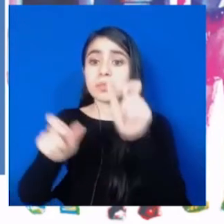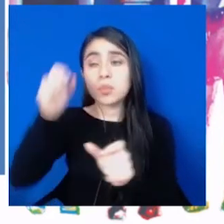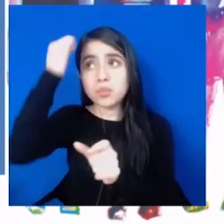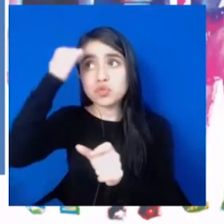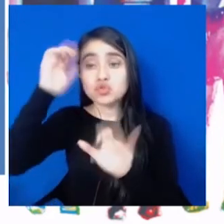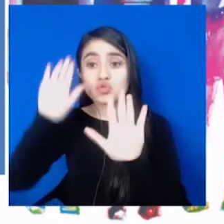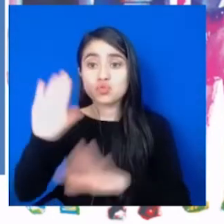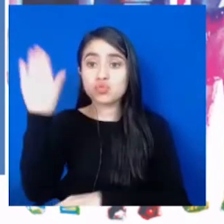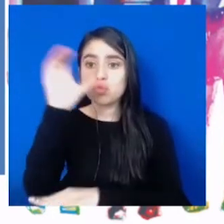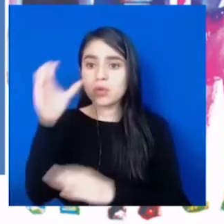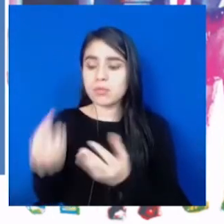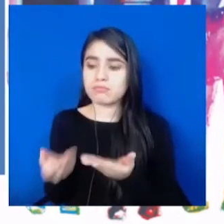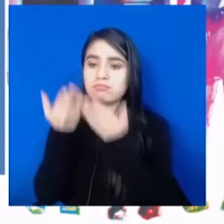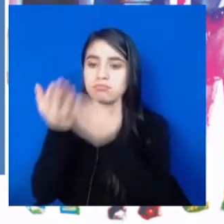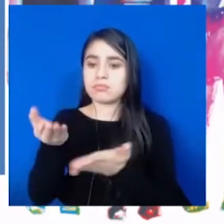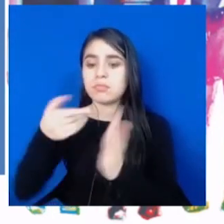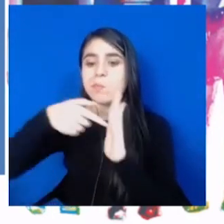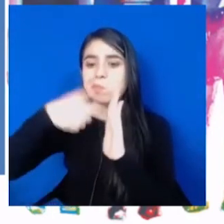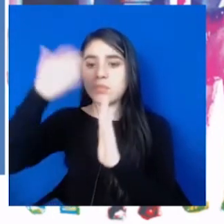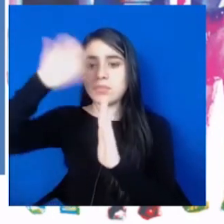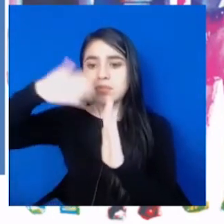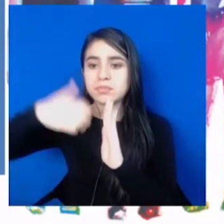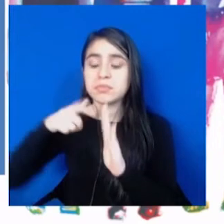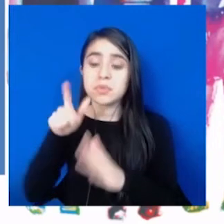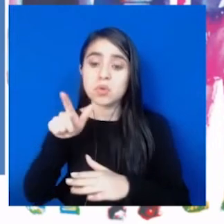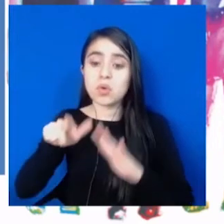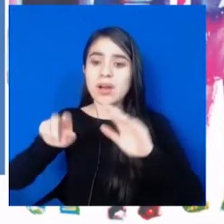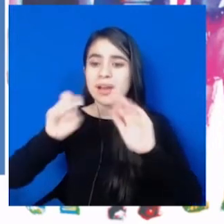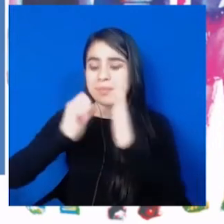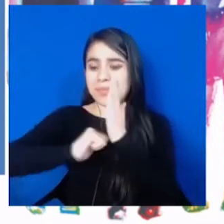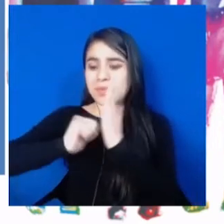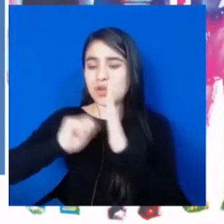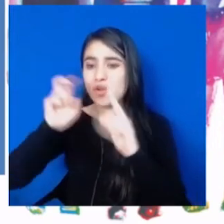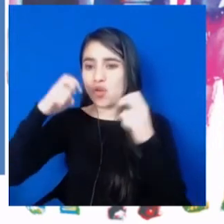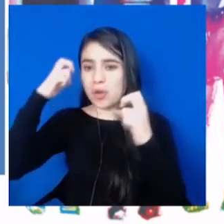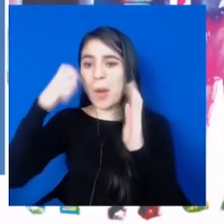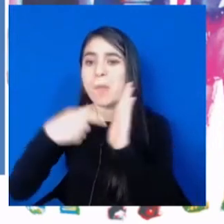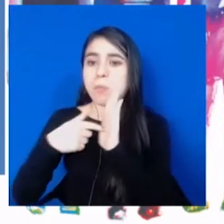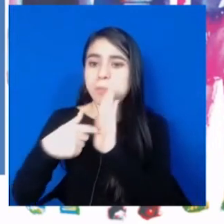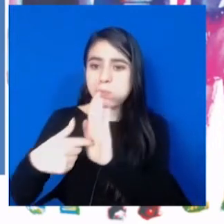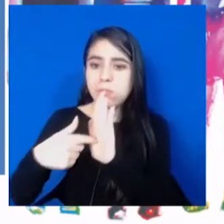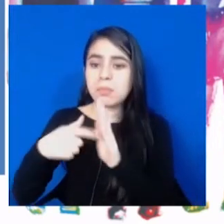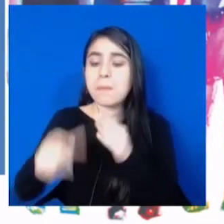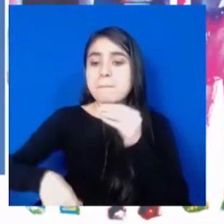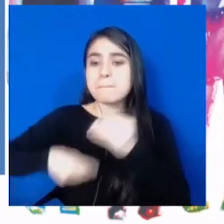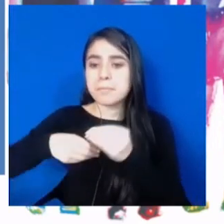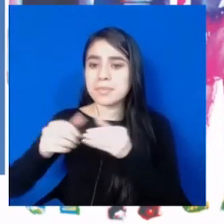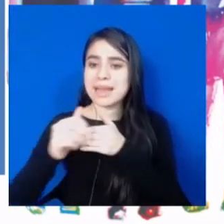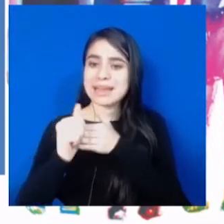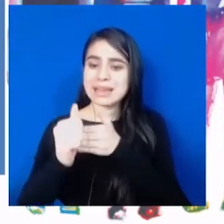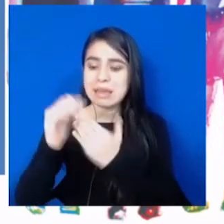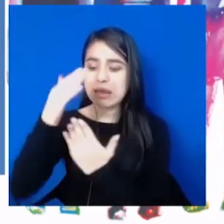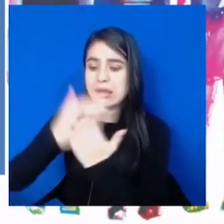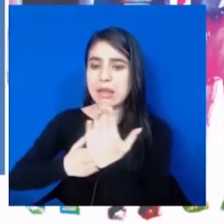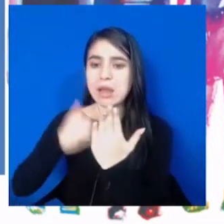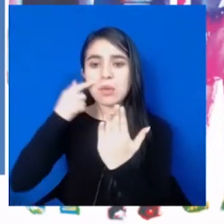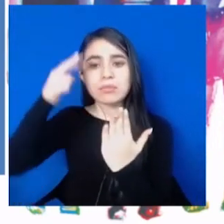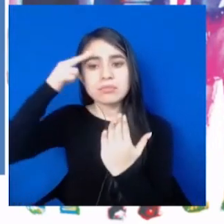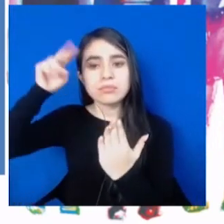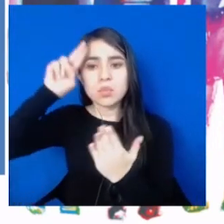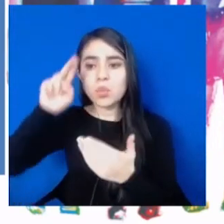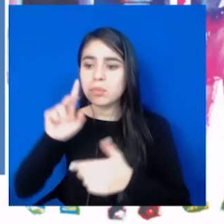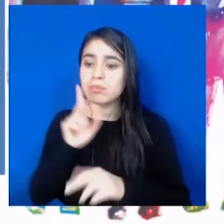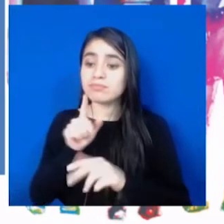instrumentos de evaluación en las diferentes áreas de conocimiento, acompañados de unas guías de interpretación que les permitan analizar los resultados